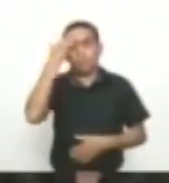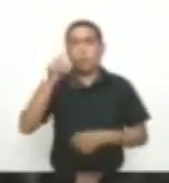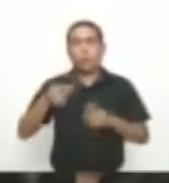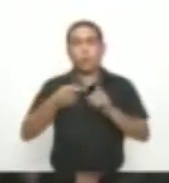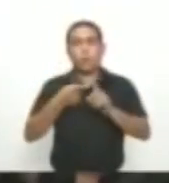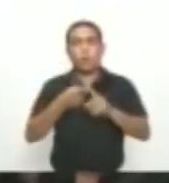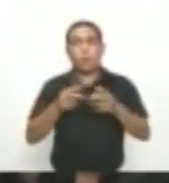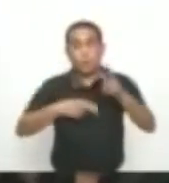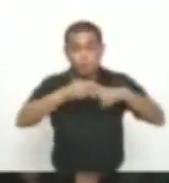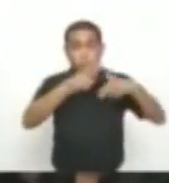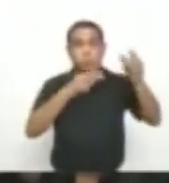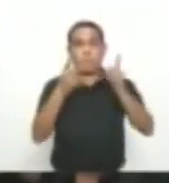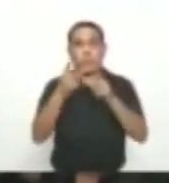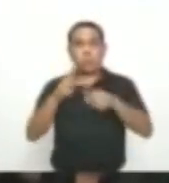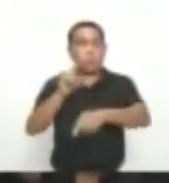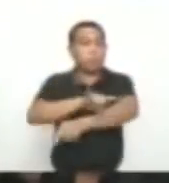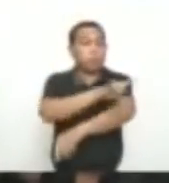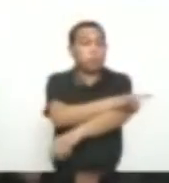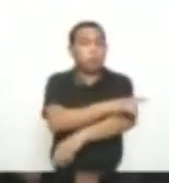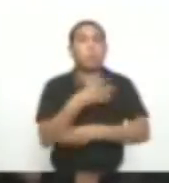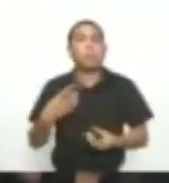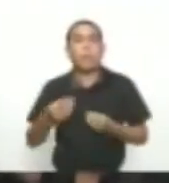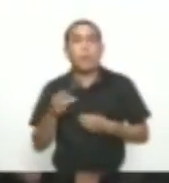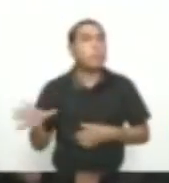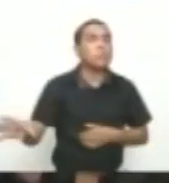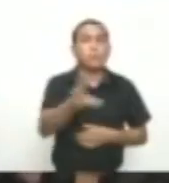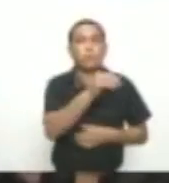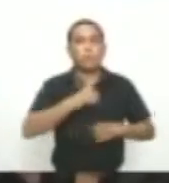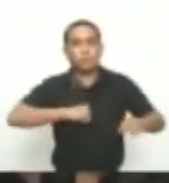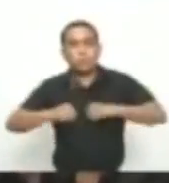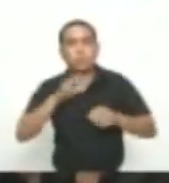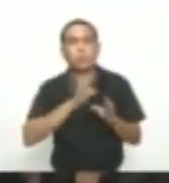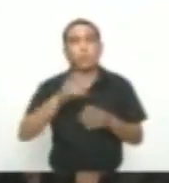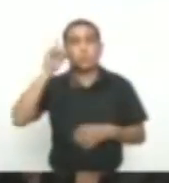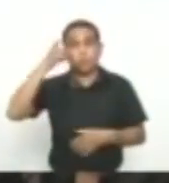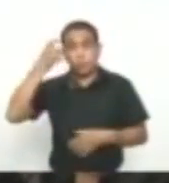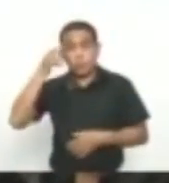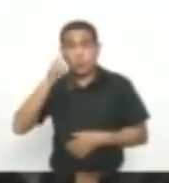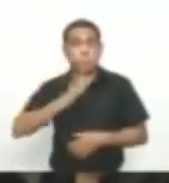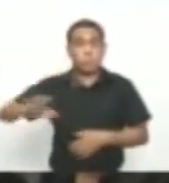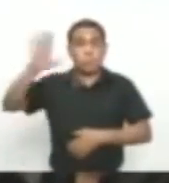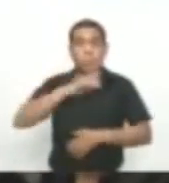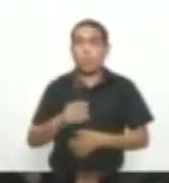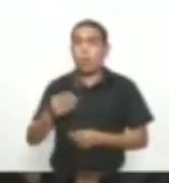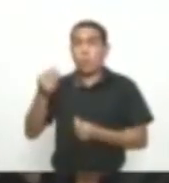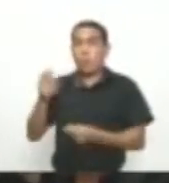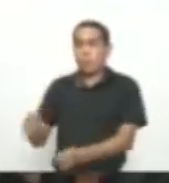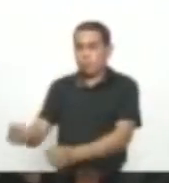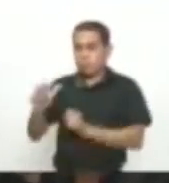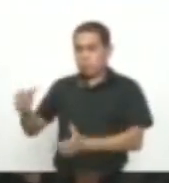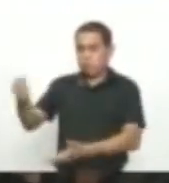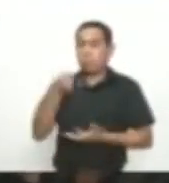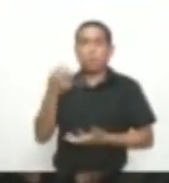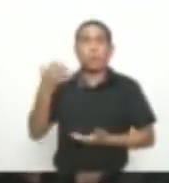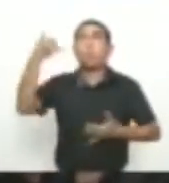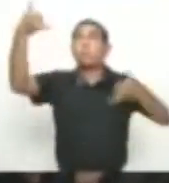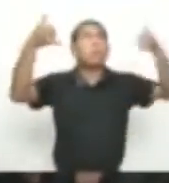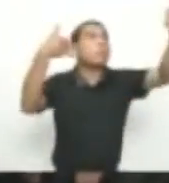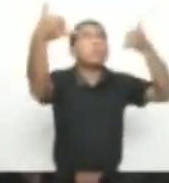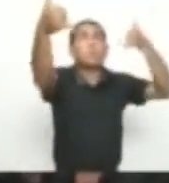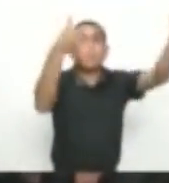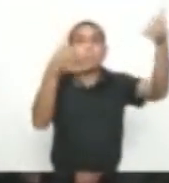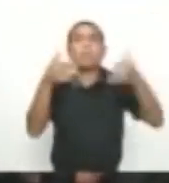seguridad Para ver Con los activos Importantes Que el gobierno Nacional Le ha entregado A la ciudad Como son las cámaras Como podemos